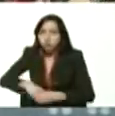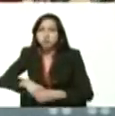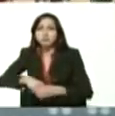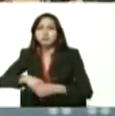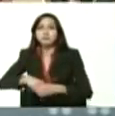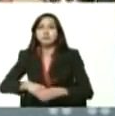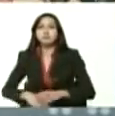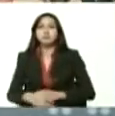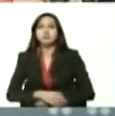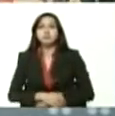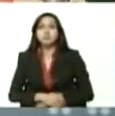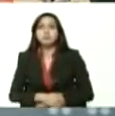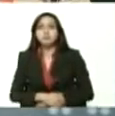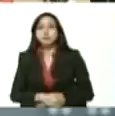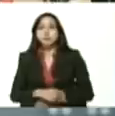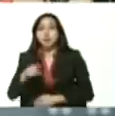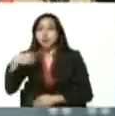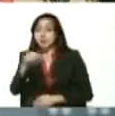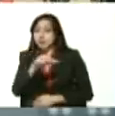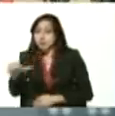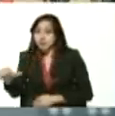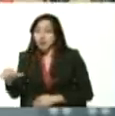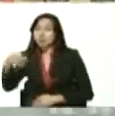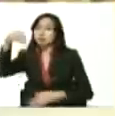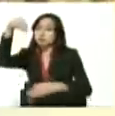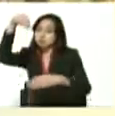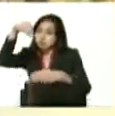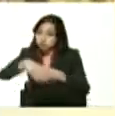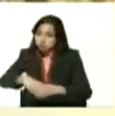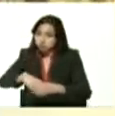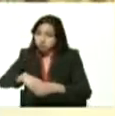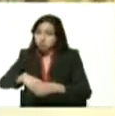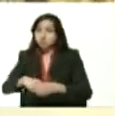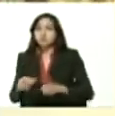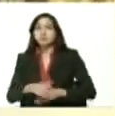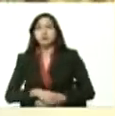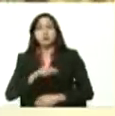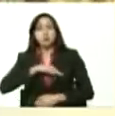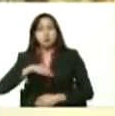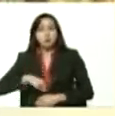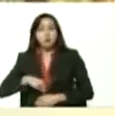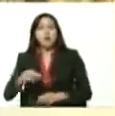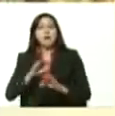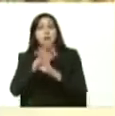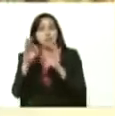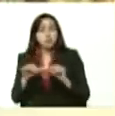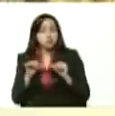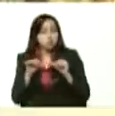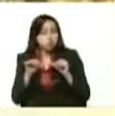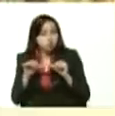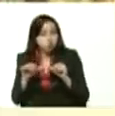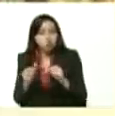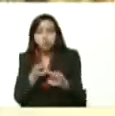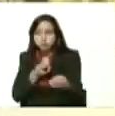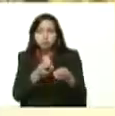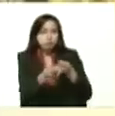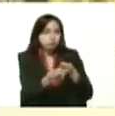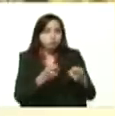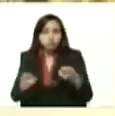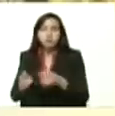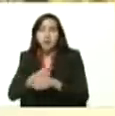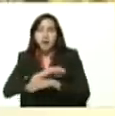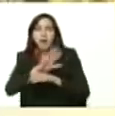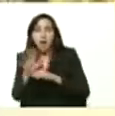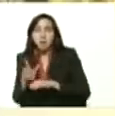la semana que viene viene la cuarentena y de esa forma nos vamos llevando y nos vamos manejando esta pandemia